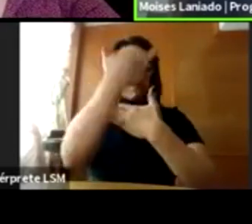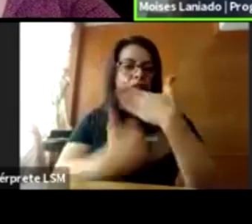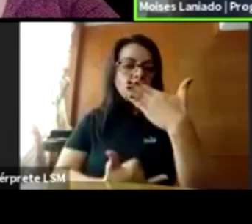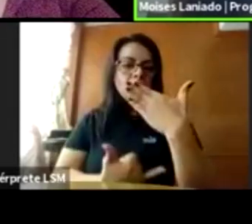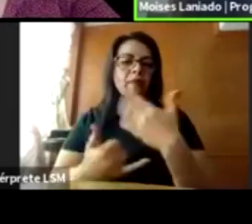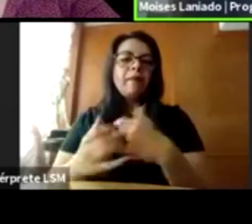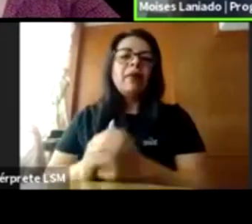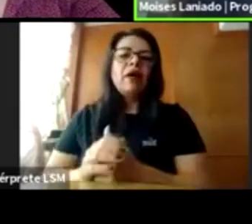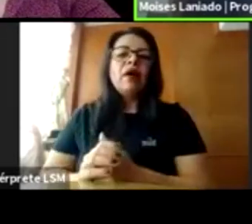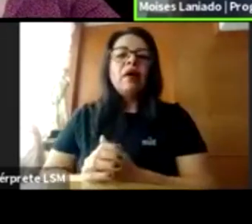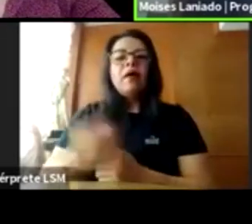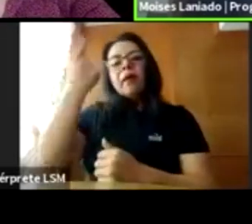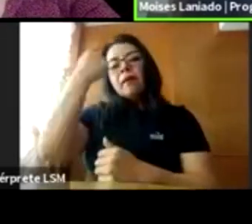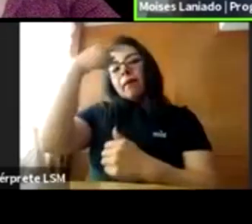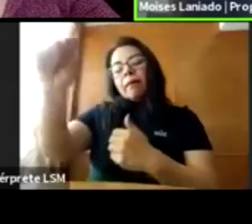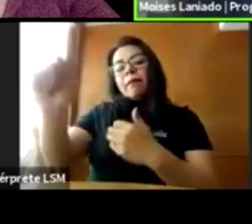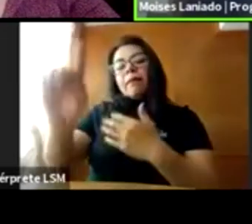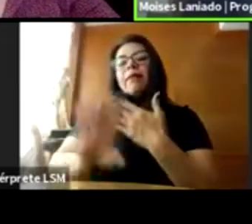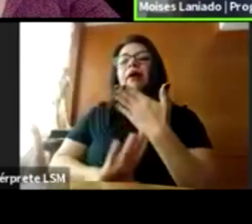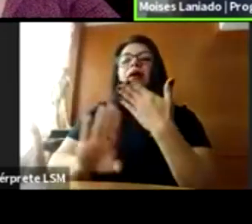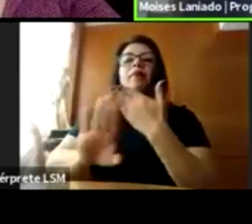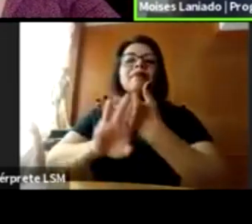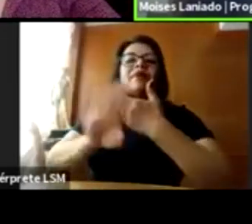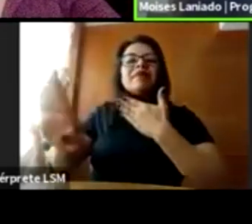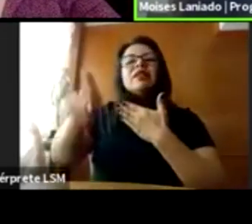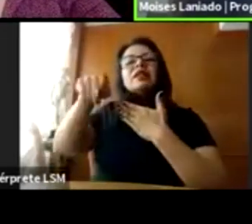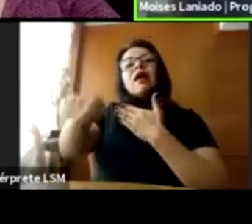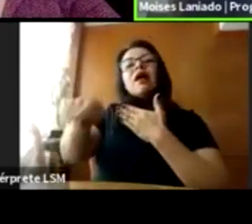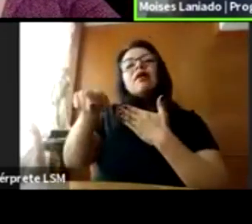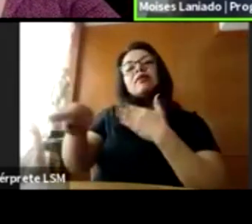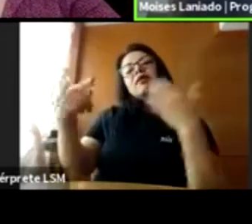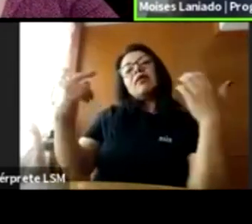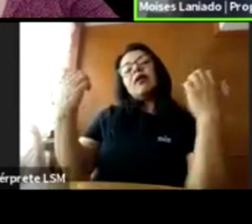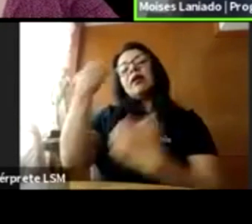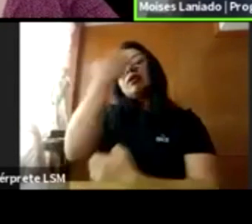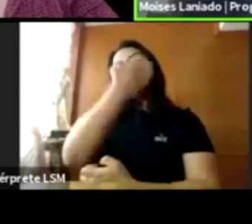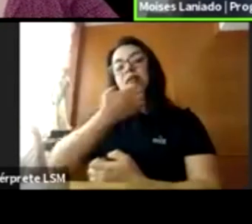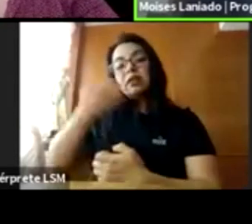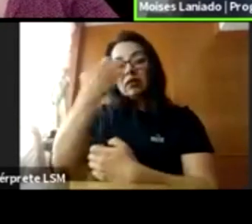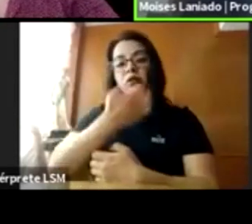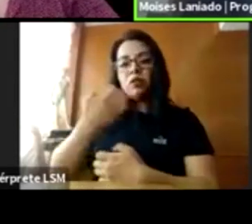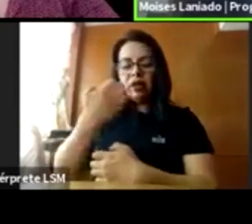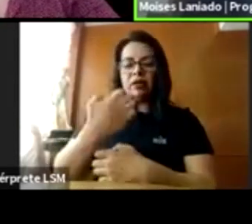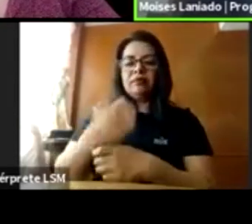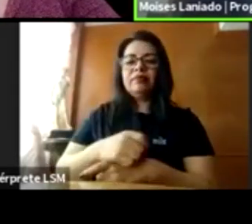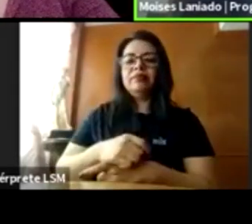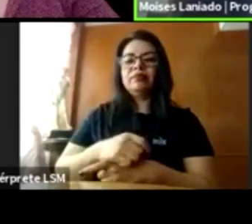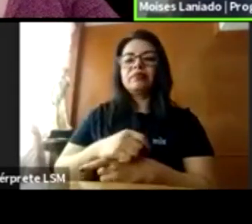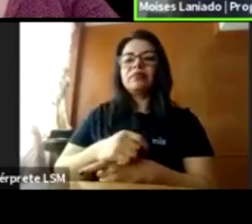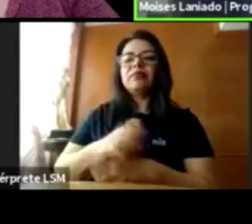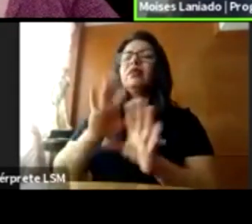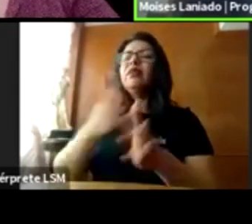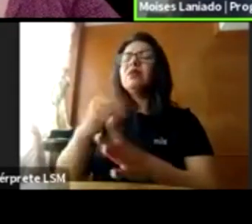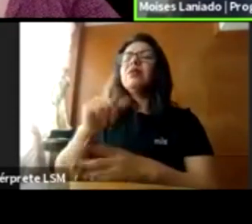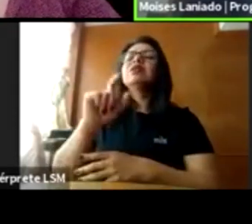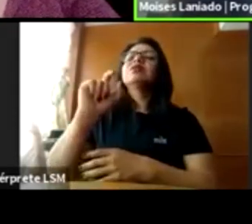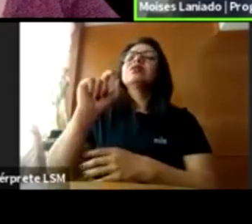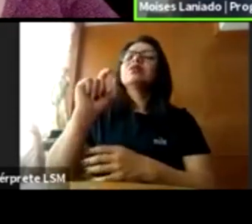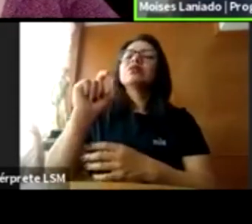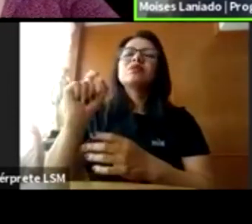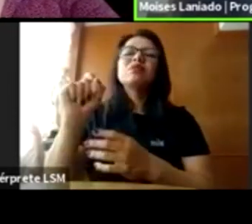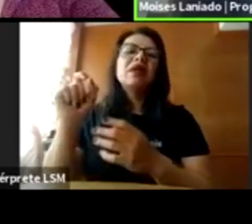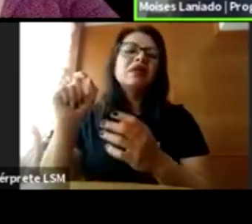de prevención que se da en las escuelas en donde hemos capacitado a más de 20 mil maestros, padres